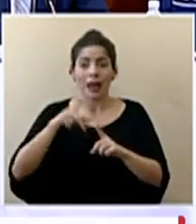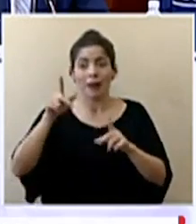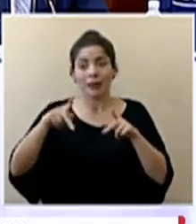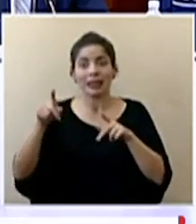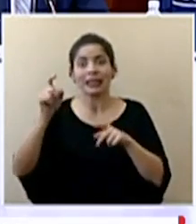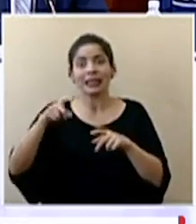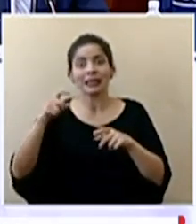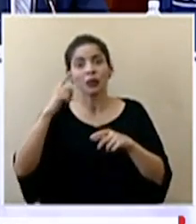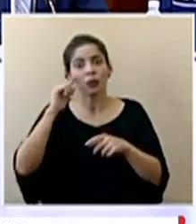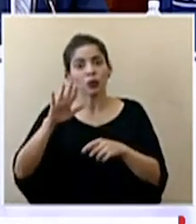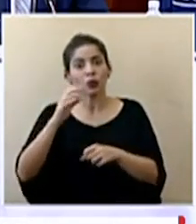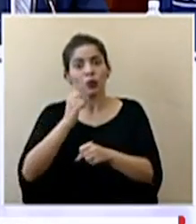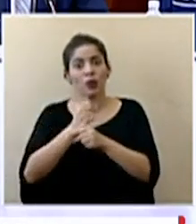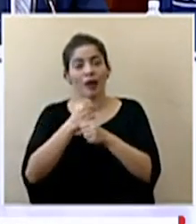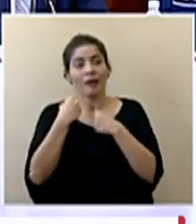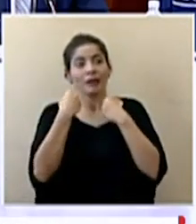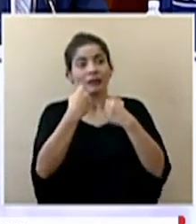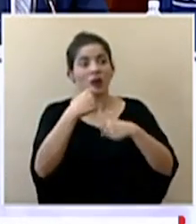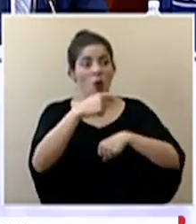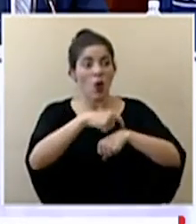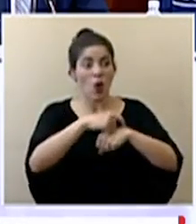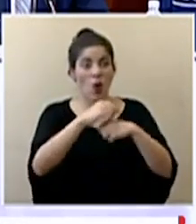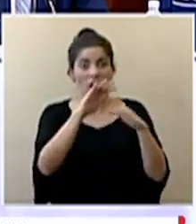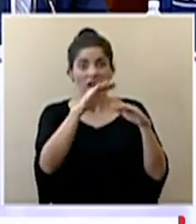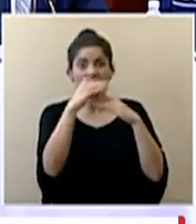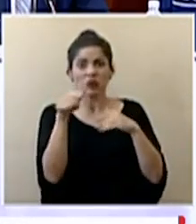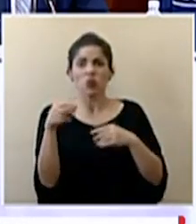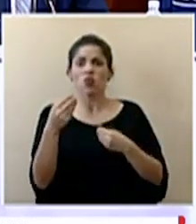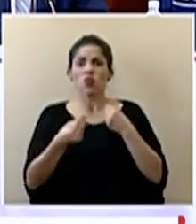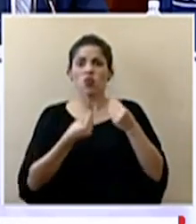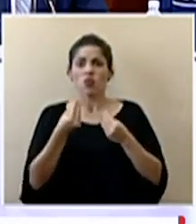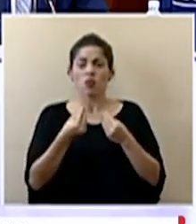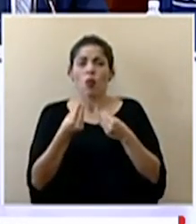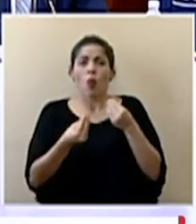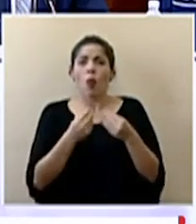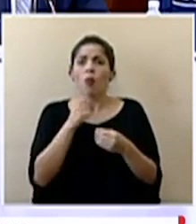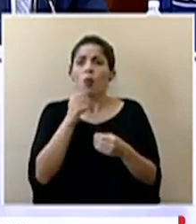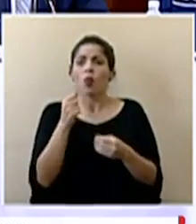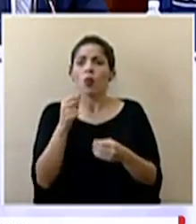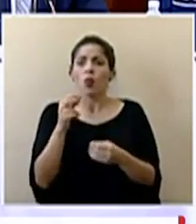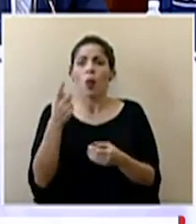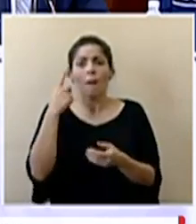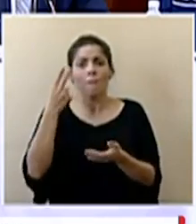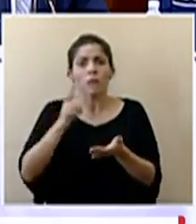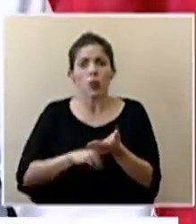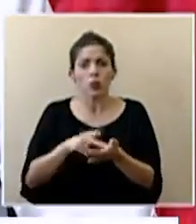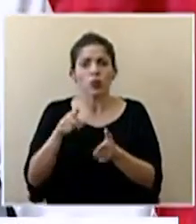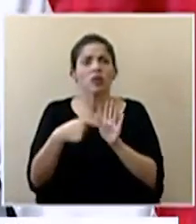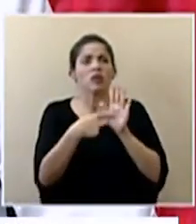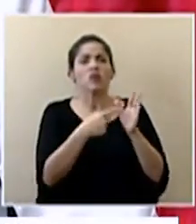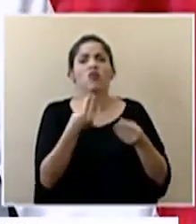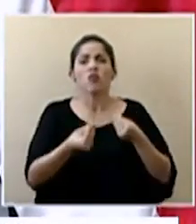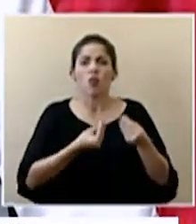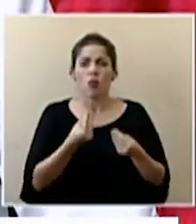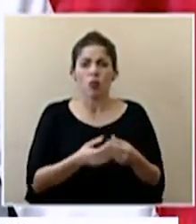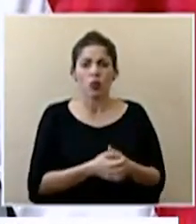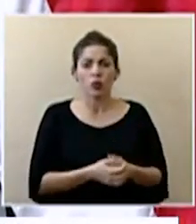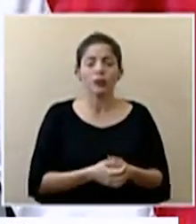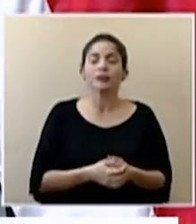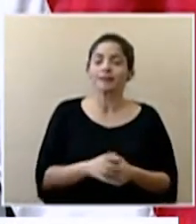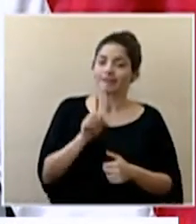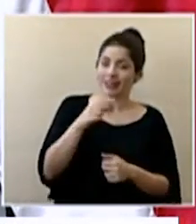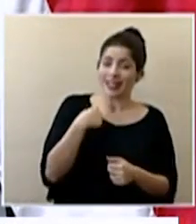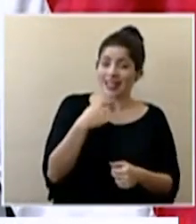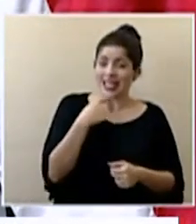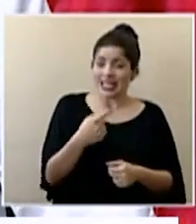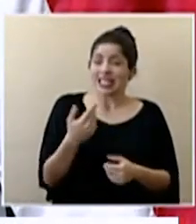por motivos de su labor en horas de restricción? ¿qué deben hacer para que no se les aplique la multa? ¿qué deben presentar al oficial? Sí aquí debo decir que